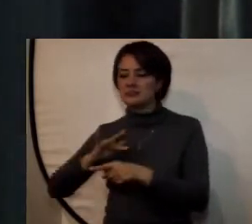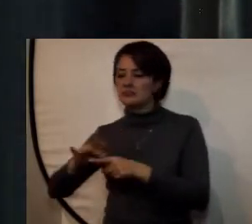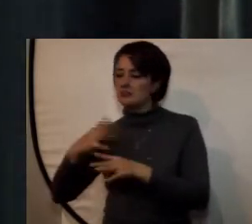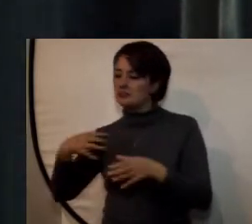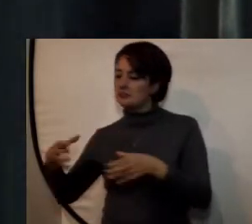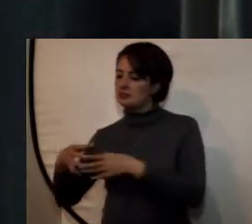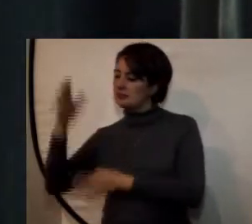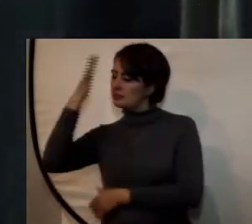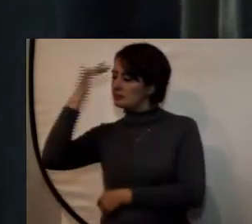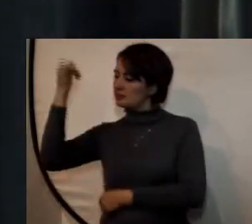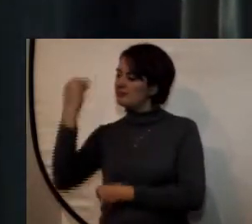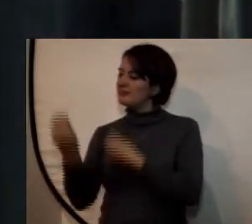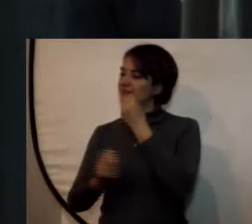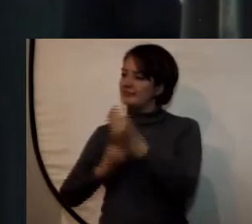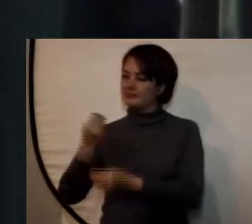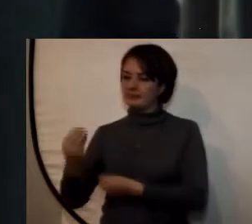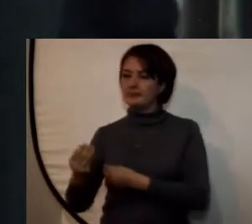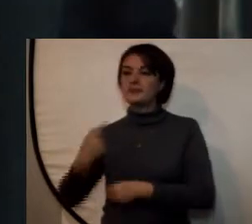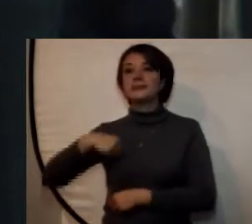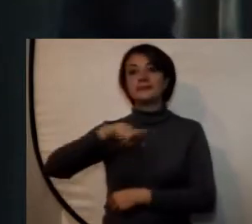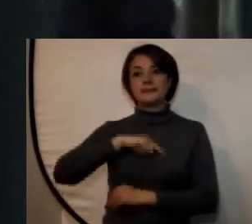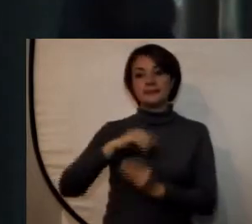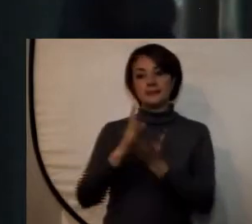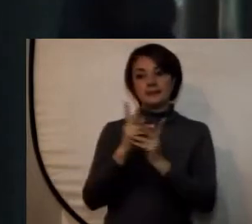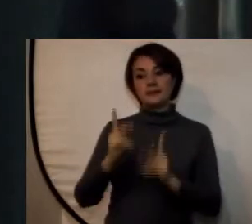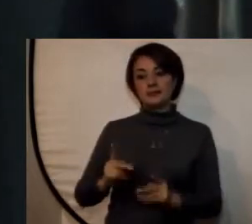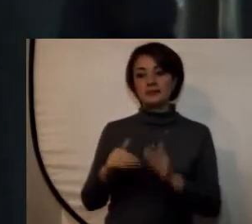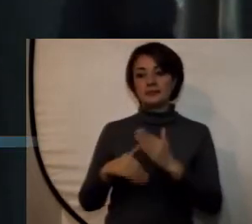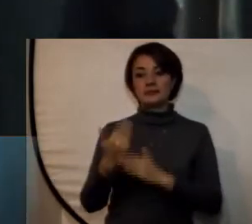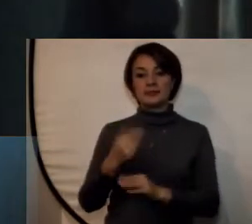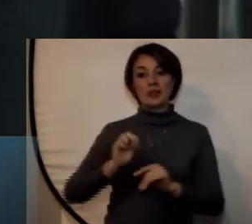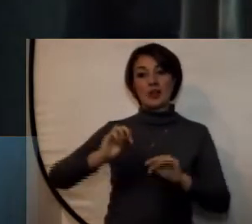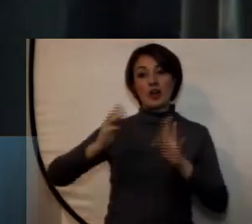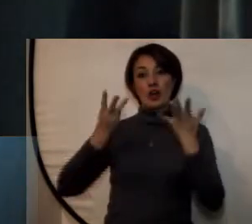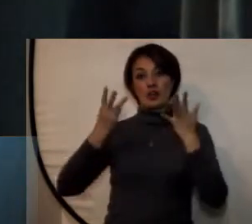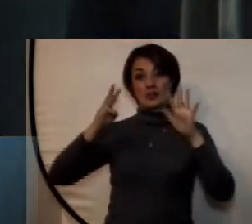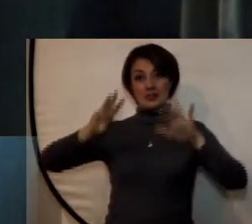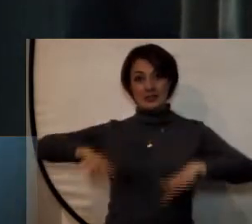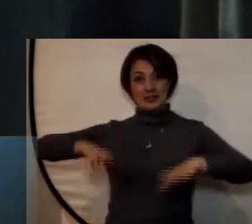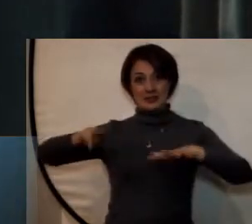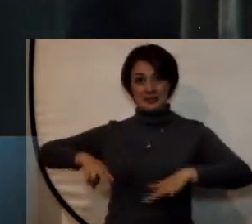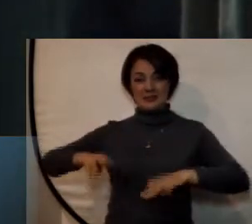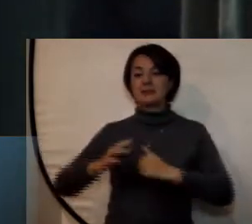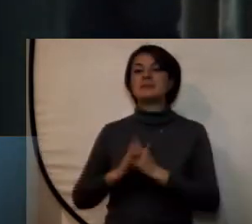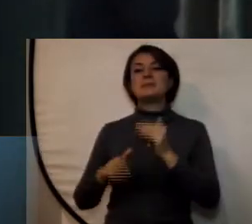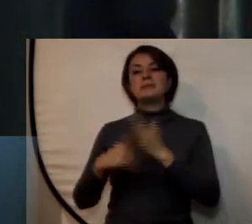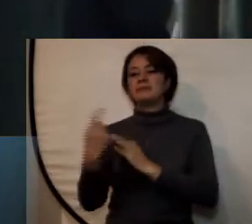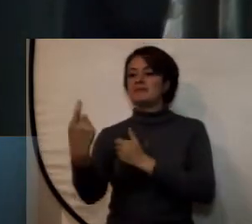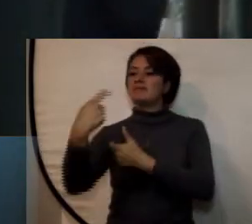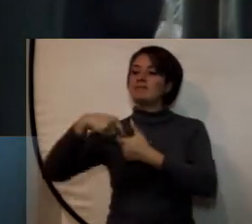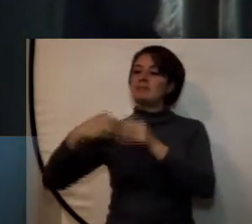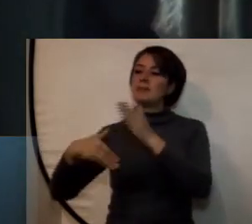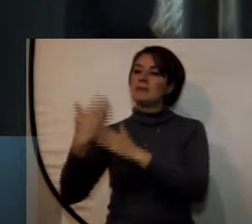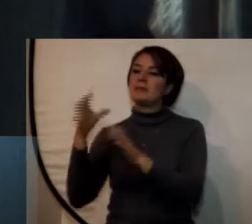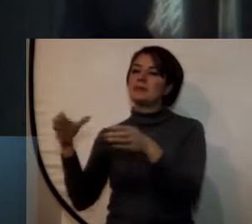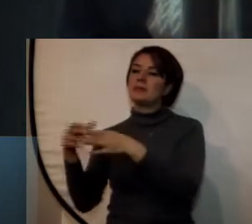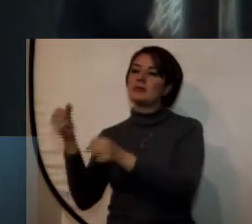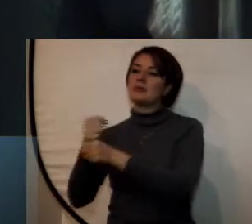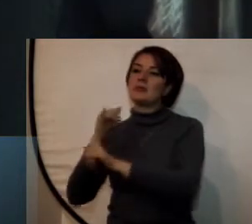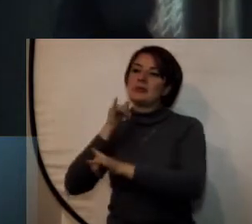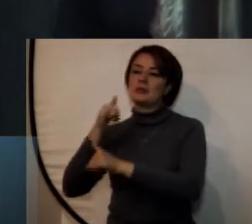academia en este sentido nuestros estudiantes a partir de octavo semestre se vinculan con el sector industrial